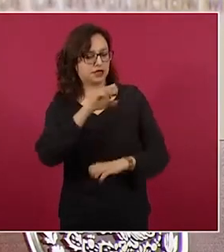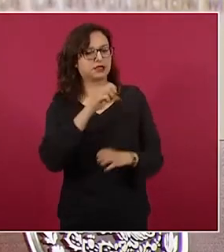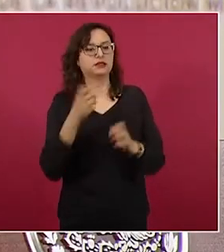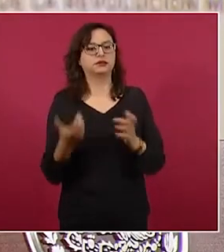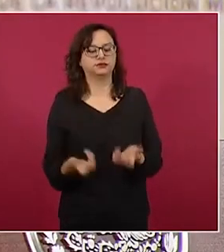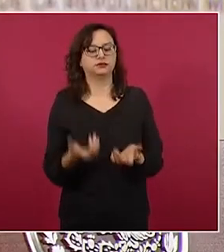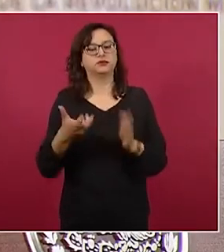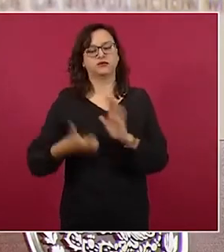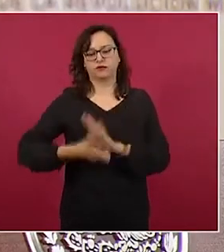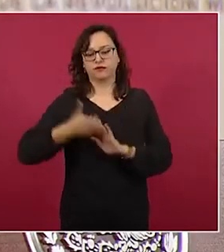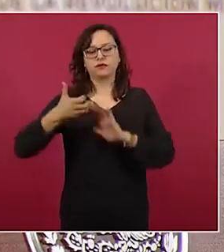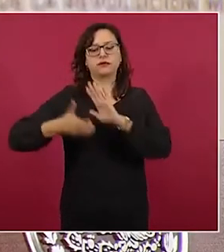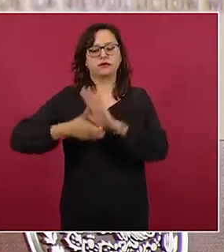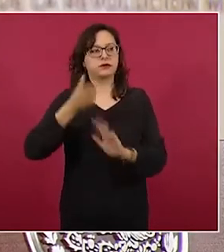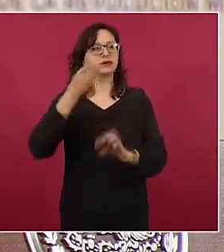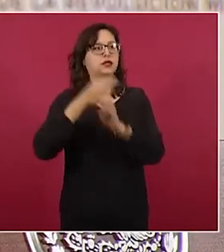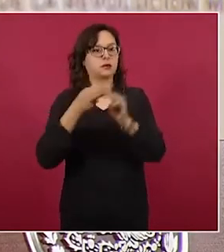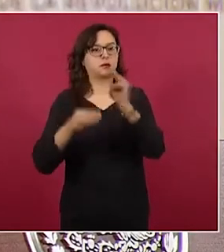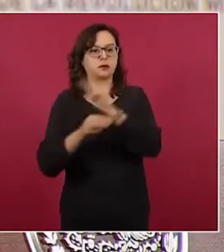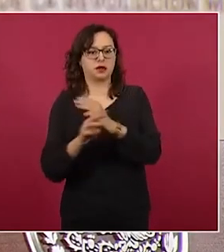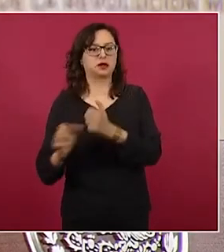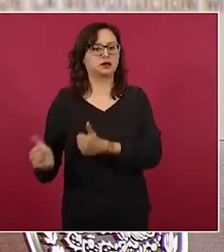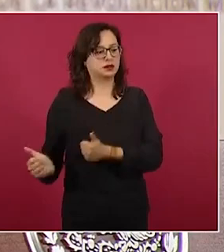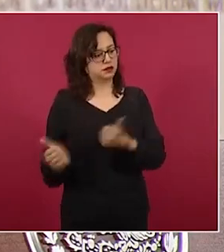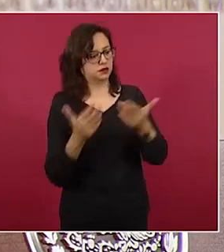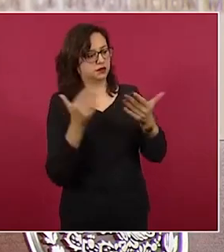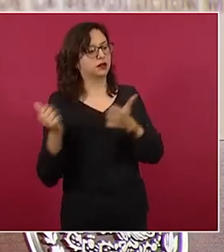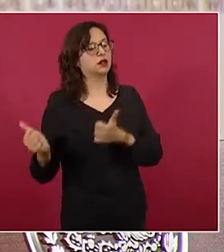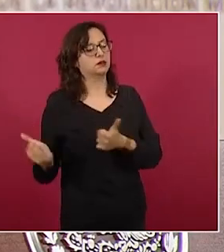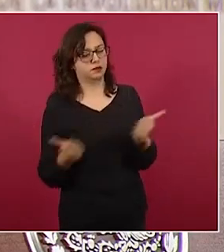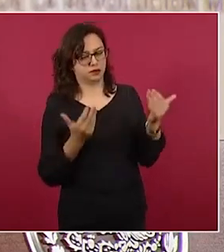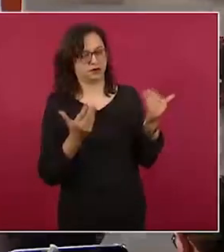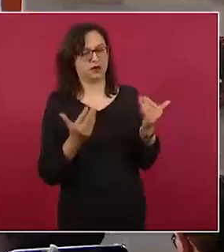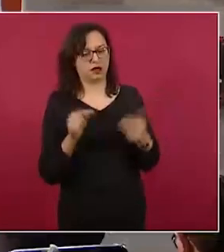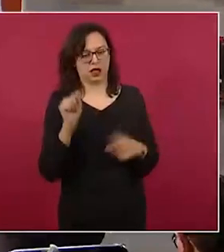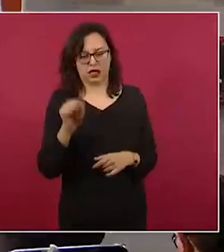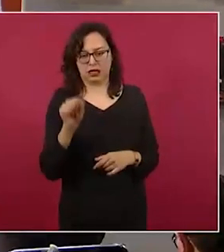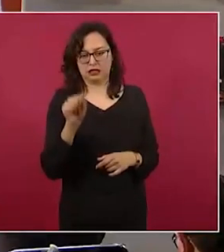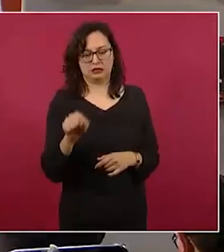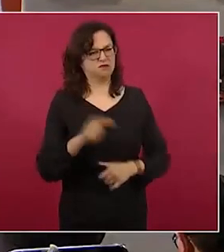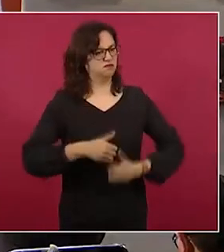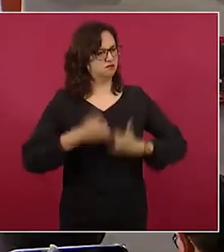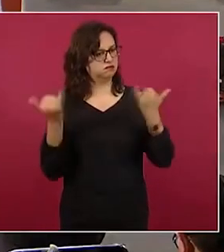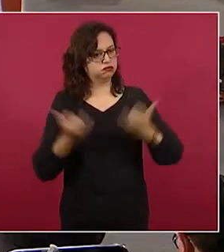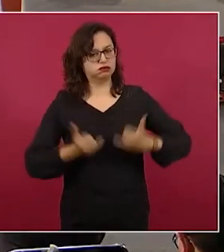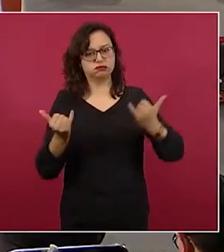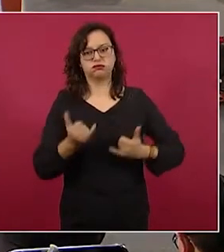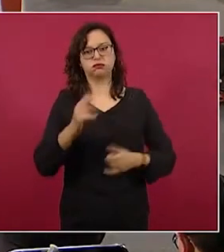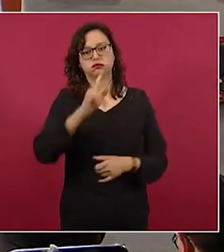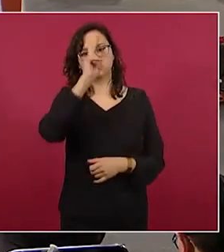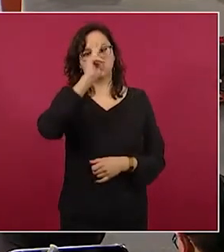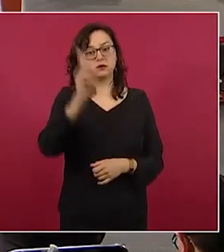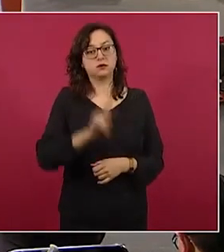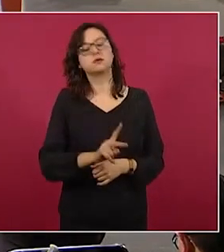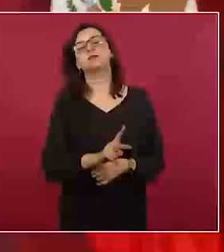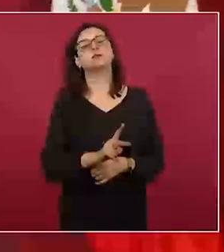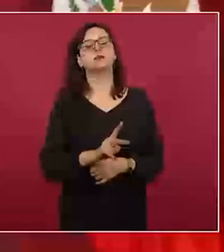sí, que está extrayendo los minerales, que recibe